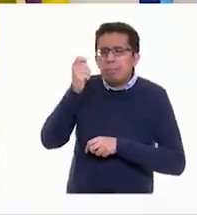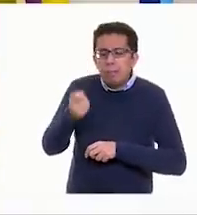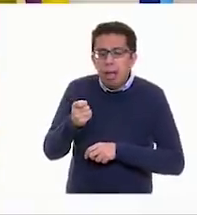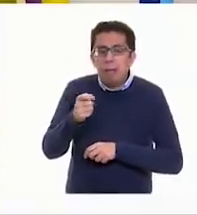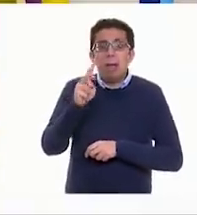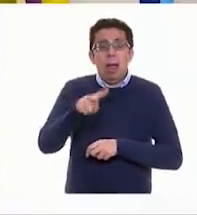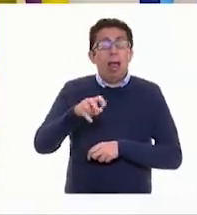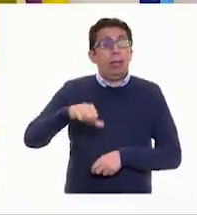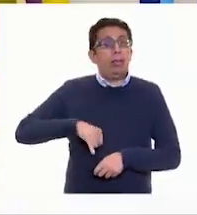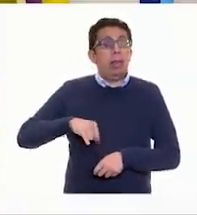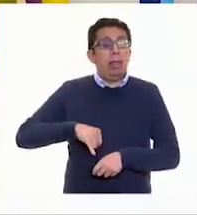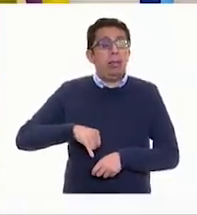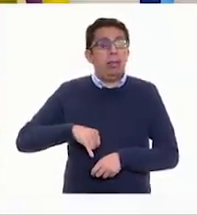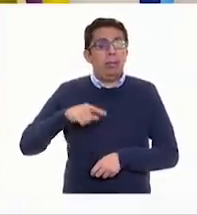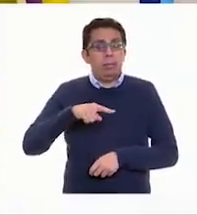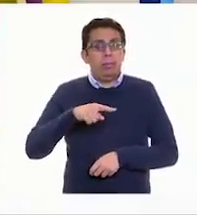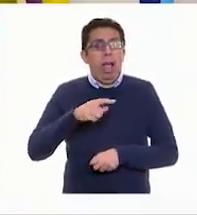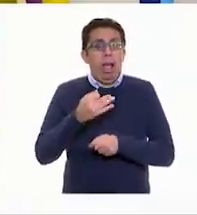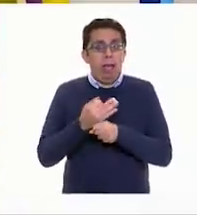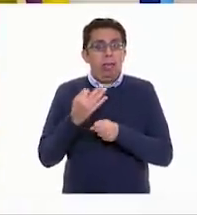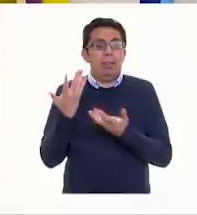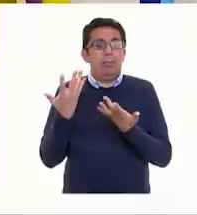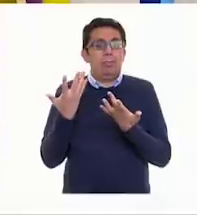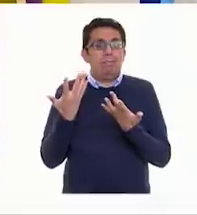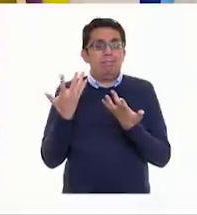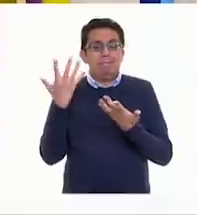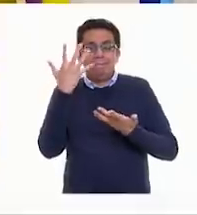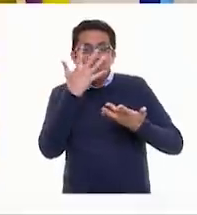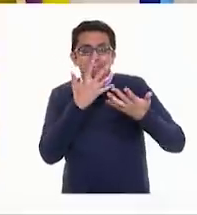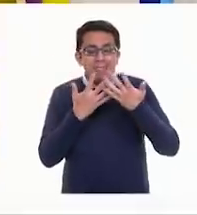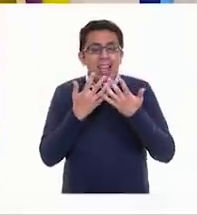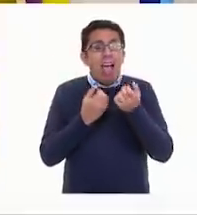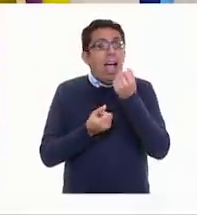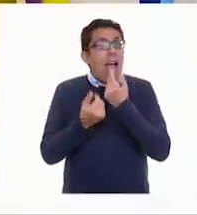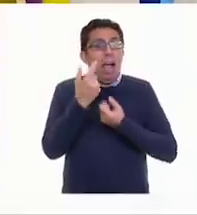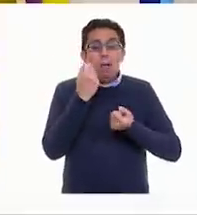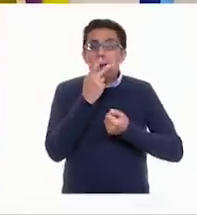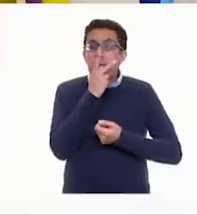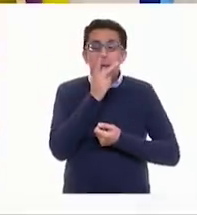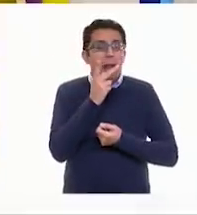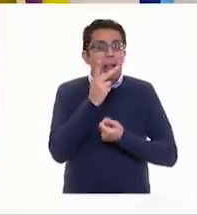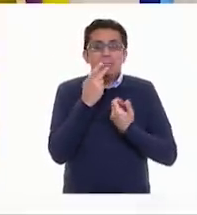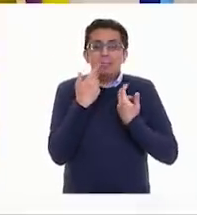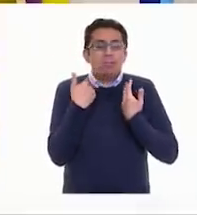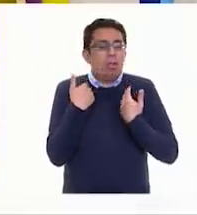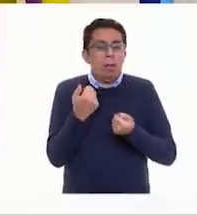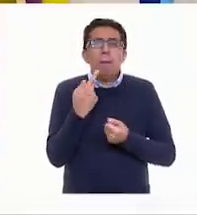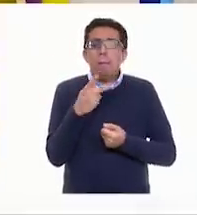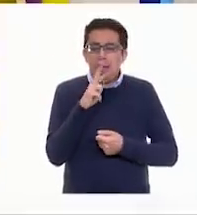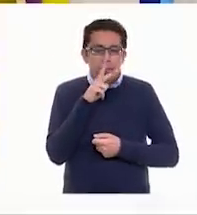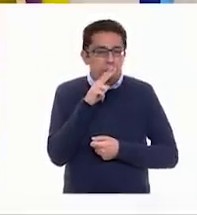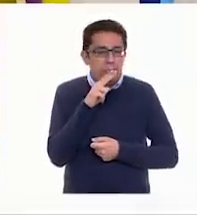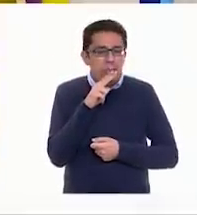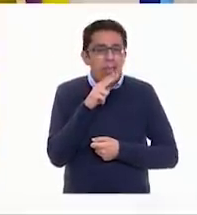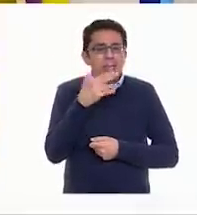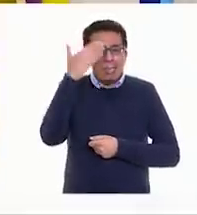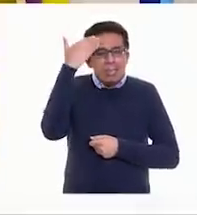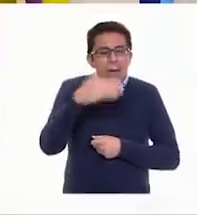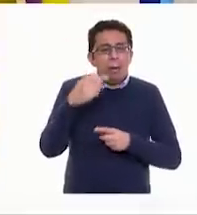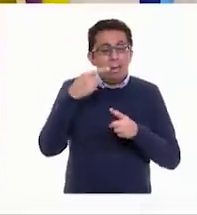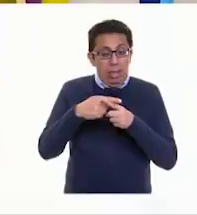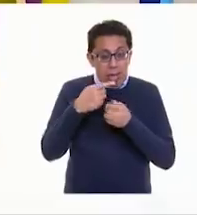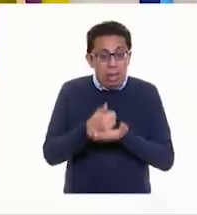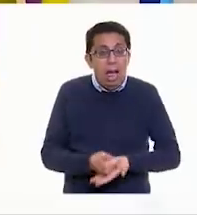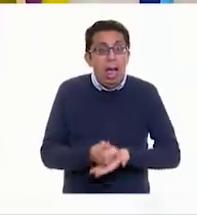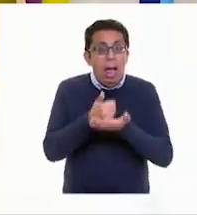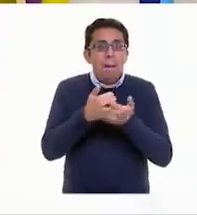porque nos vamos a revolver muchísimas cosas, palabras que no vamos a entender, pero no se preocupen porque ¿saben quién nos va a dar la respuesta? La